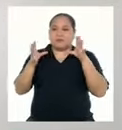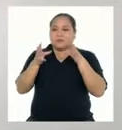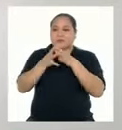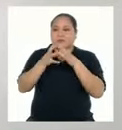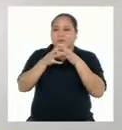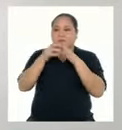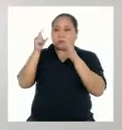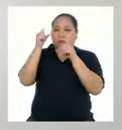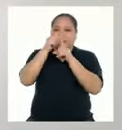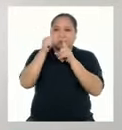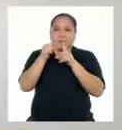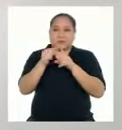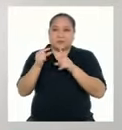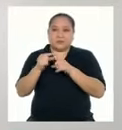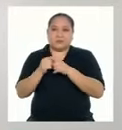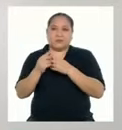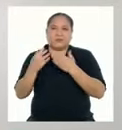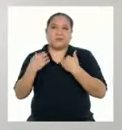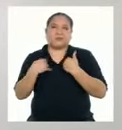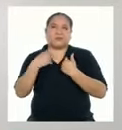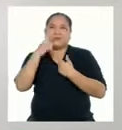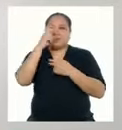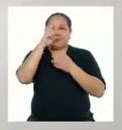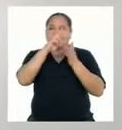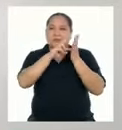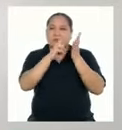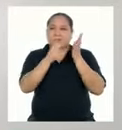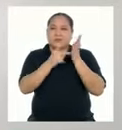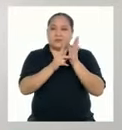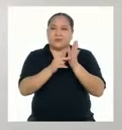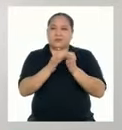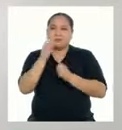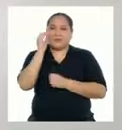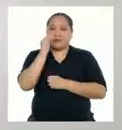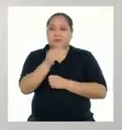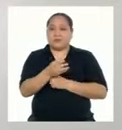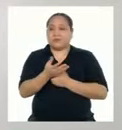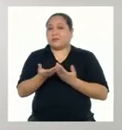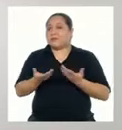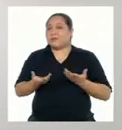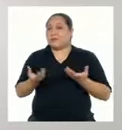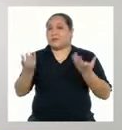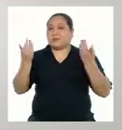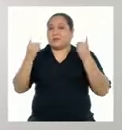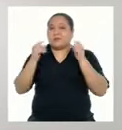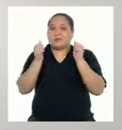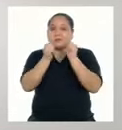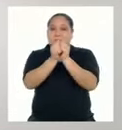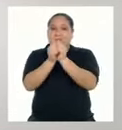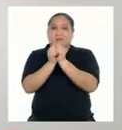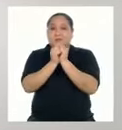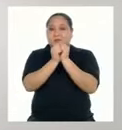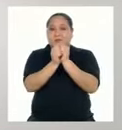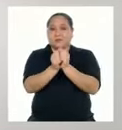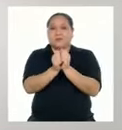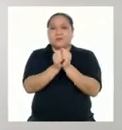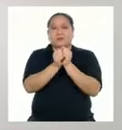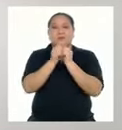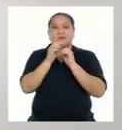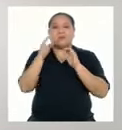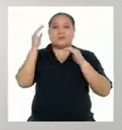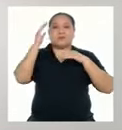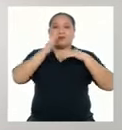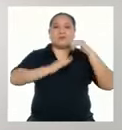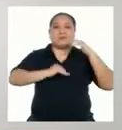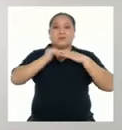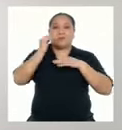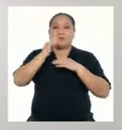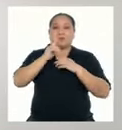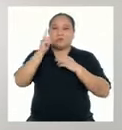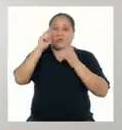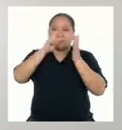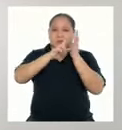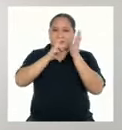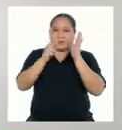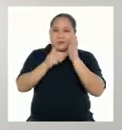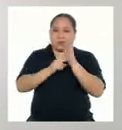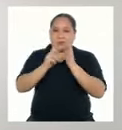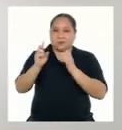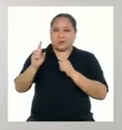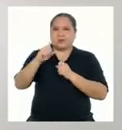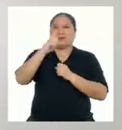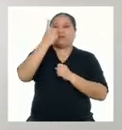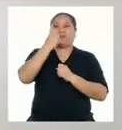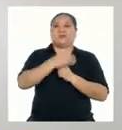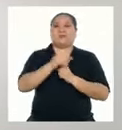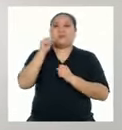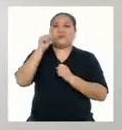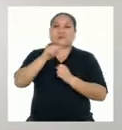conjunto de palabras Que tienen un significado Y que cuando están juntas Pasan a construir Un significado